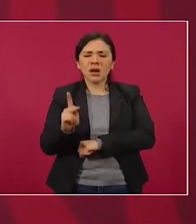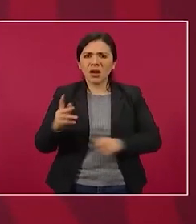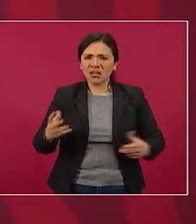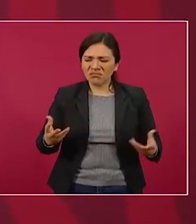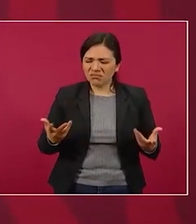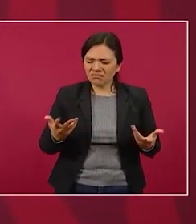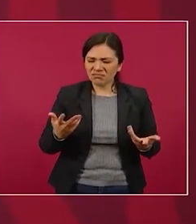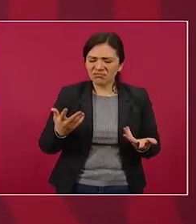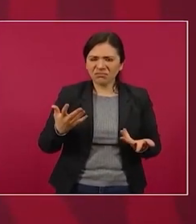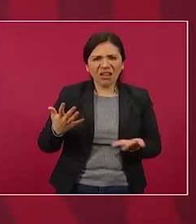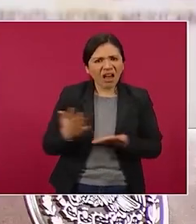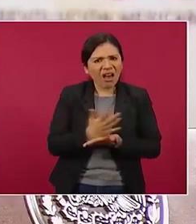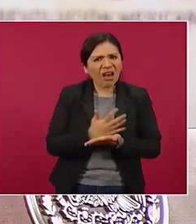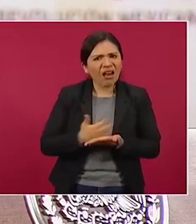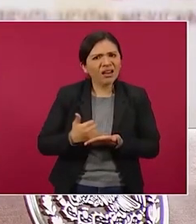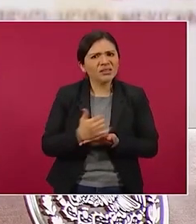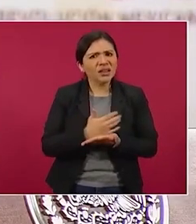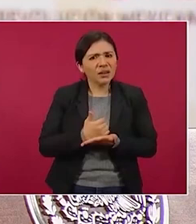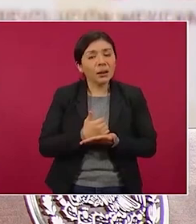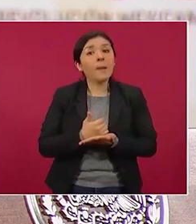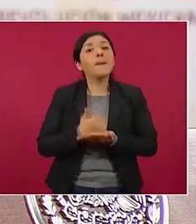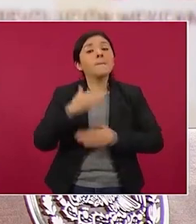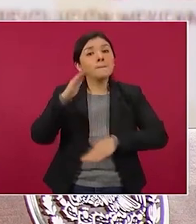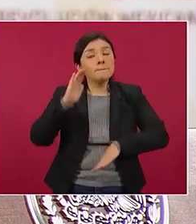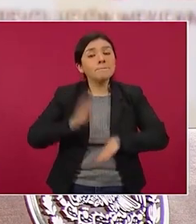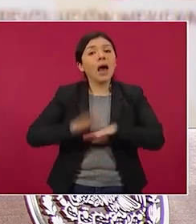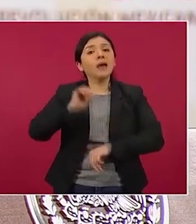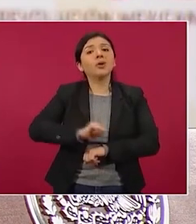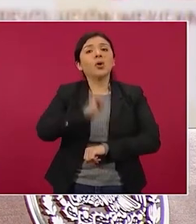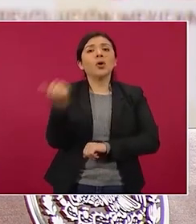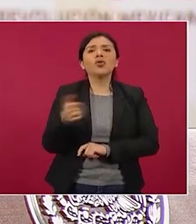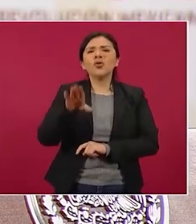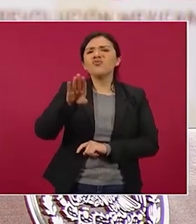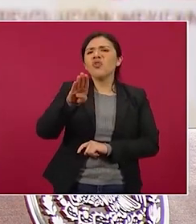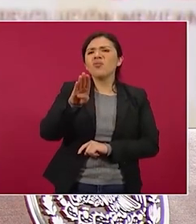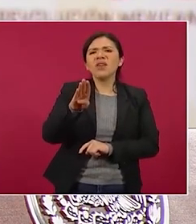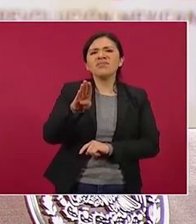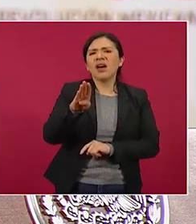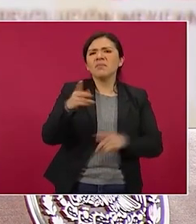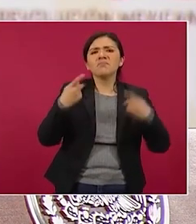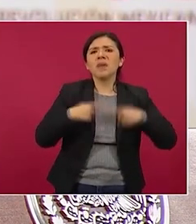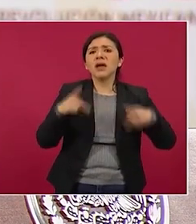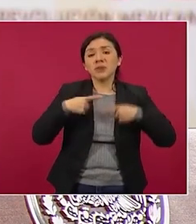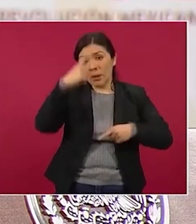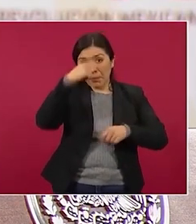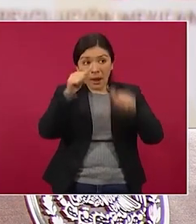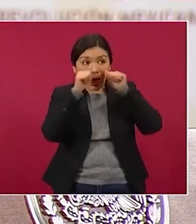Sino tenían como 90 elementos a su servicio.